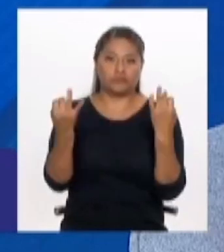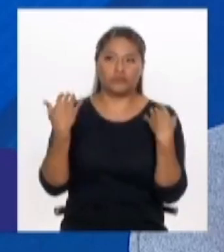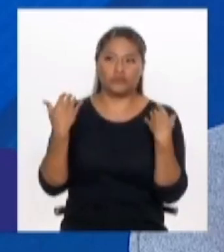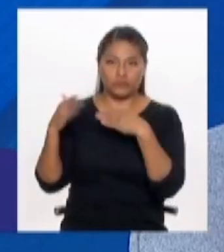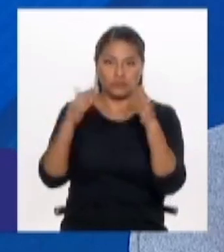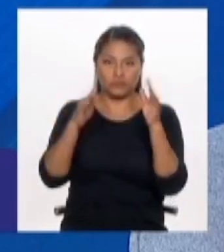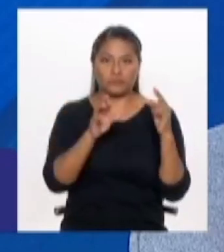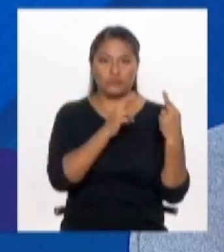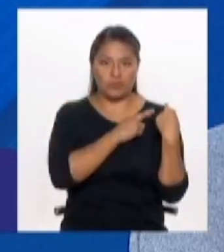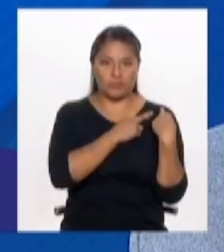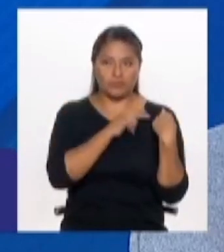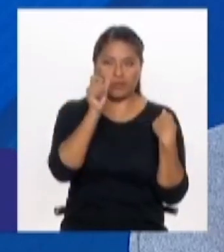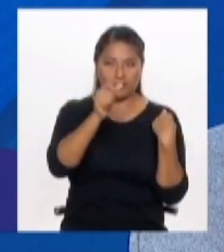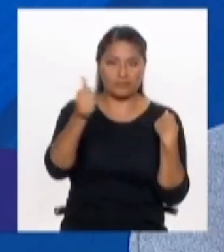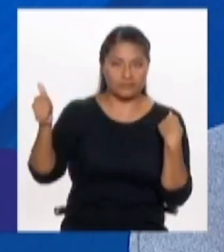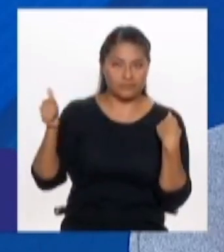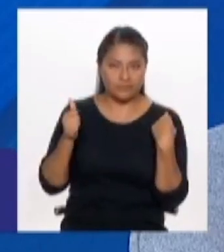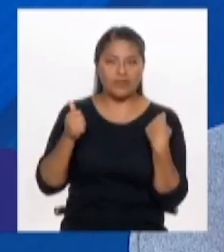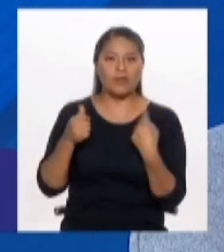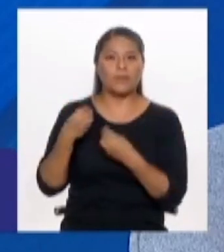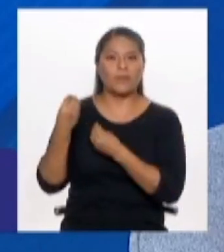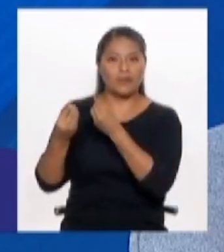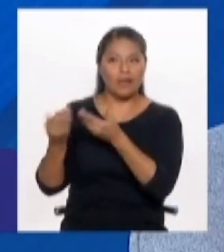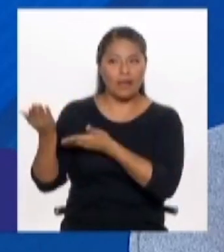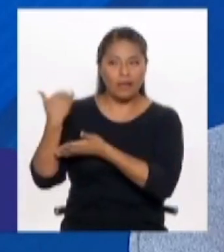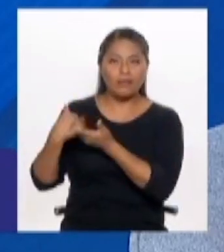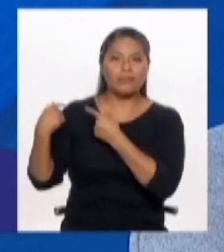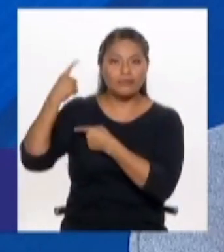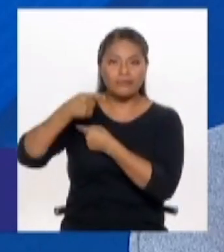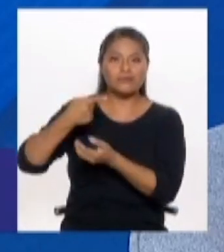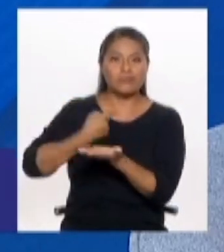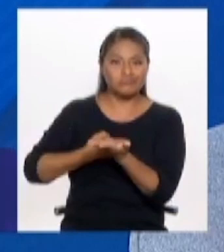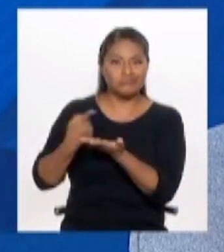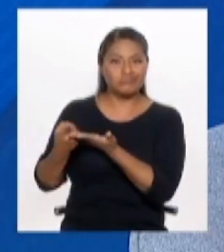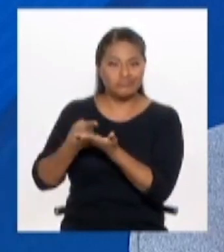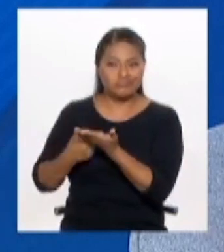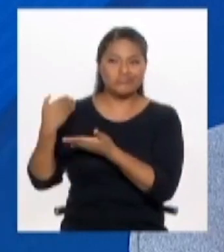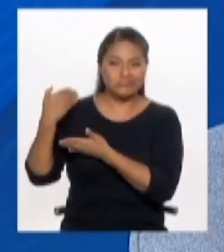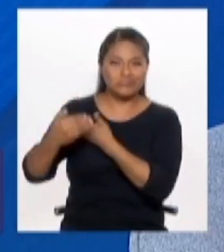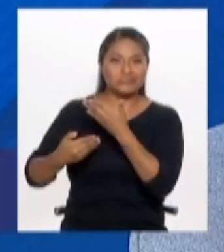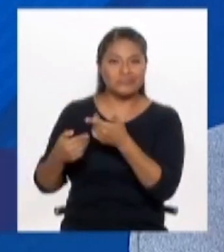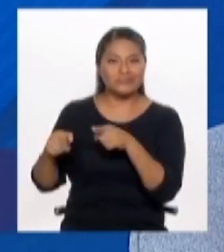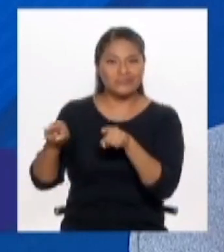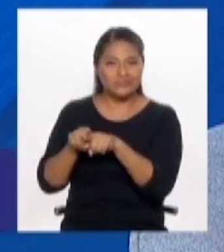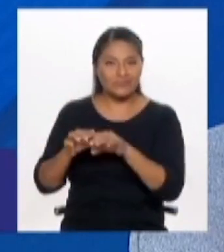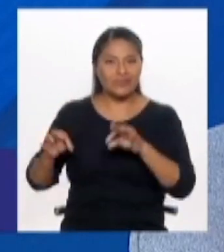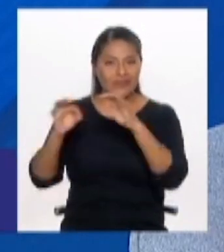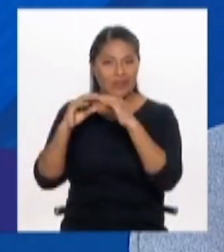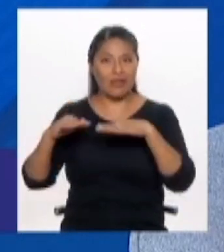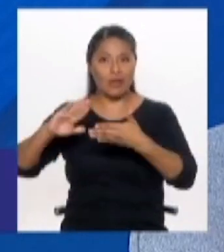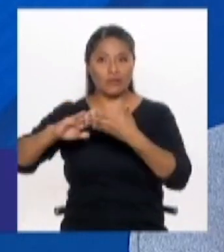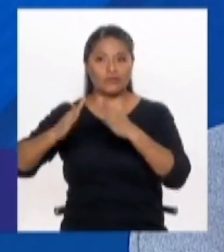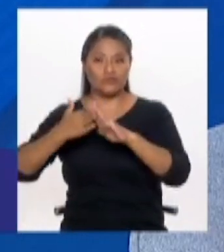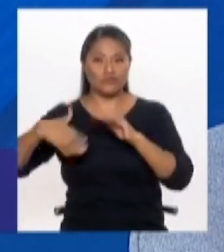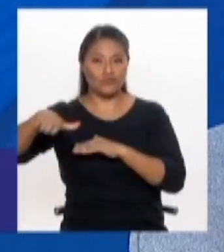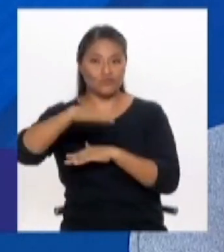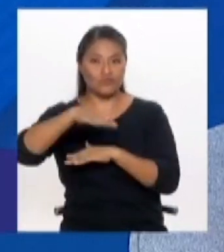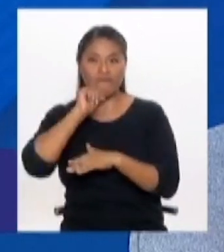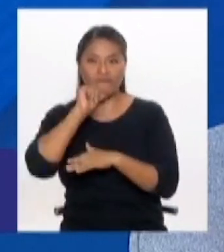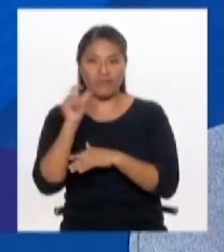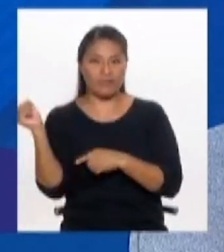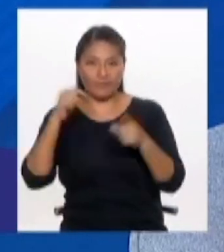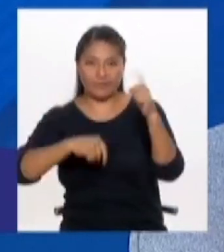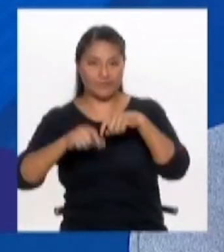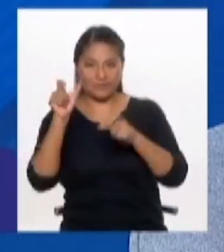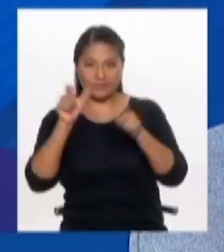urbanistas son en parte responsables porque han empujado procesos de planificación con ausencia total de la ciudadanía, sin su participación. El